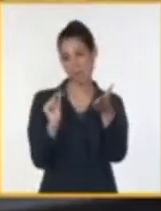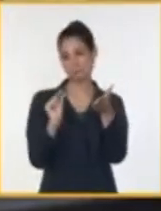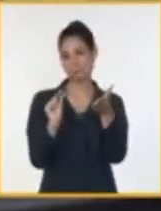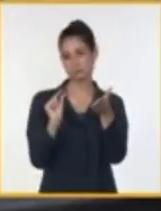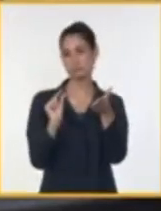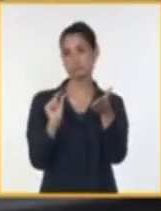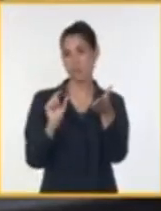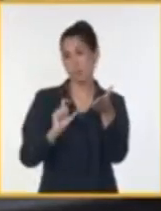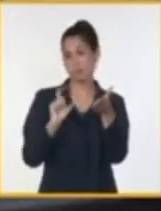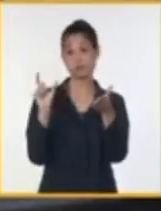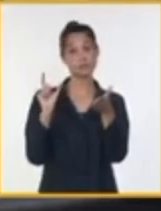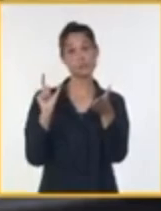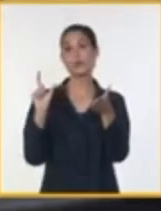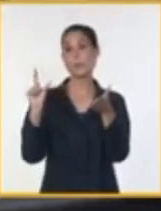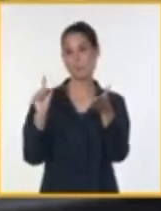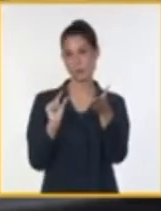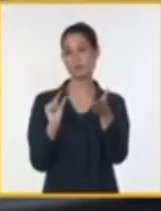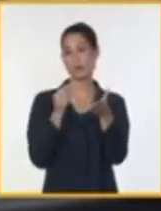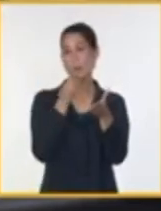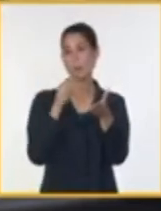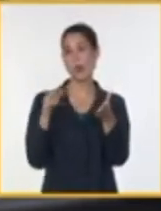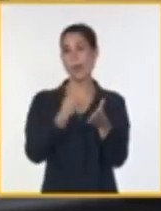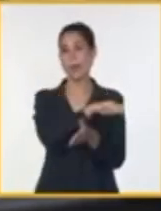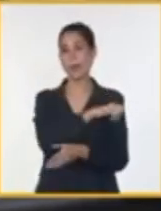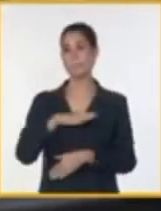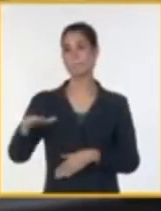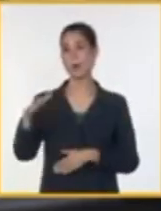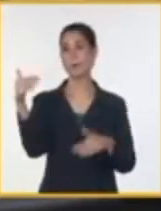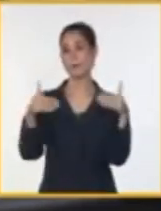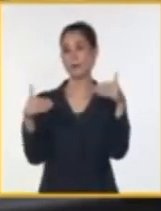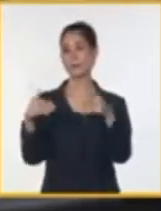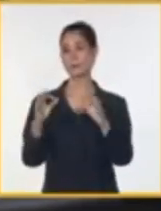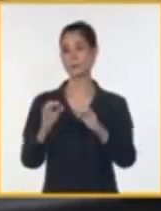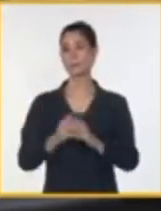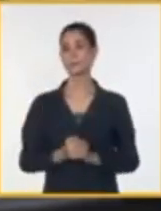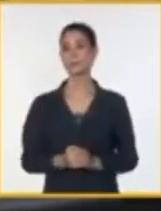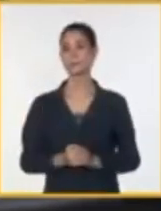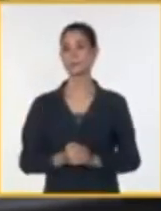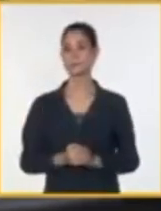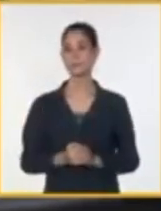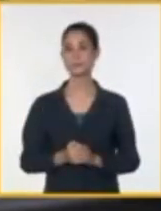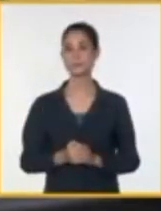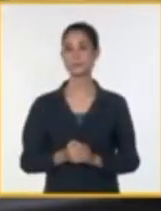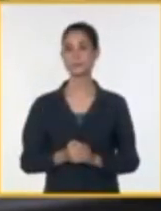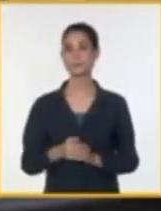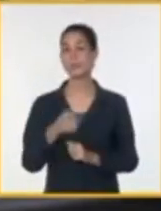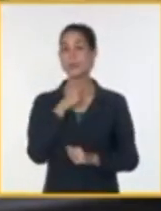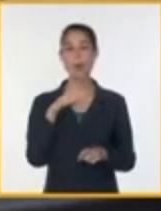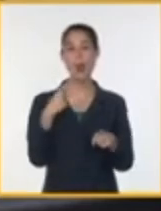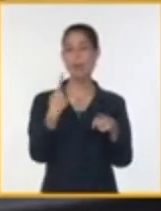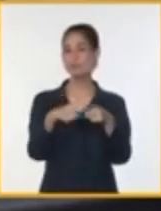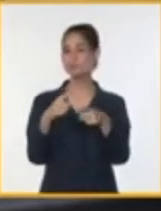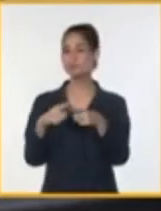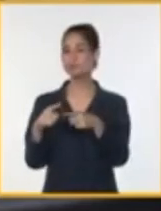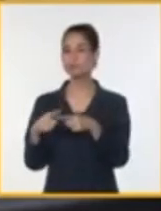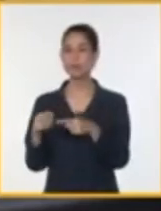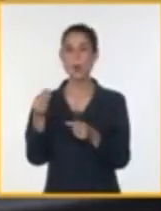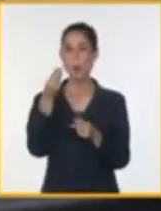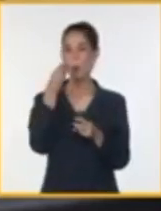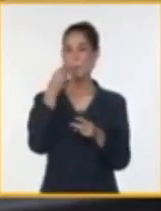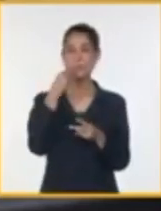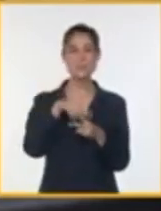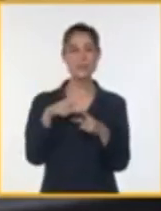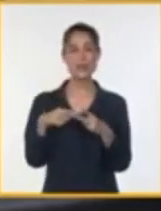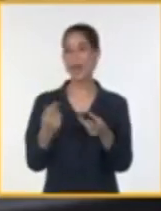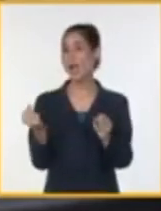elaboración en cada uno de nuestros territorios con los productos autóctonos de los territorios, con los esfuerzos de cada uno de nuestros